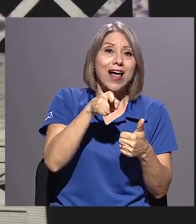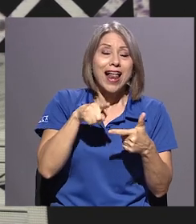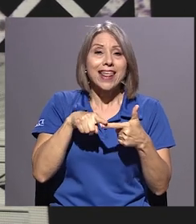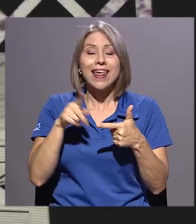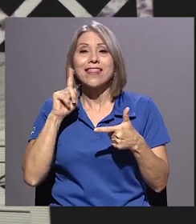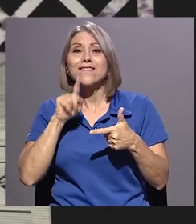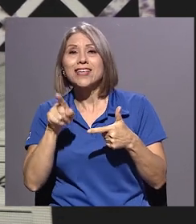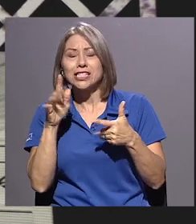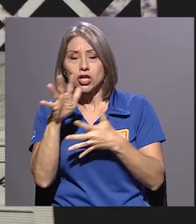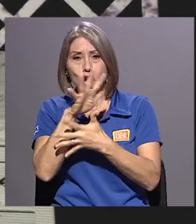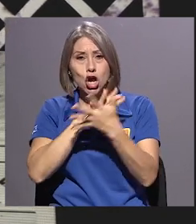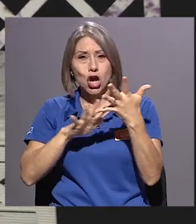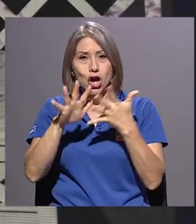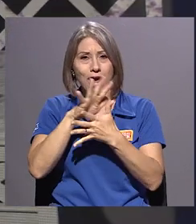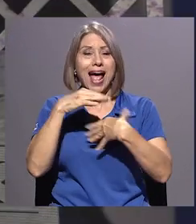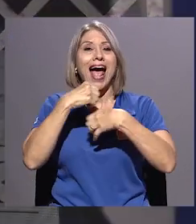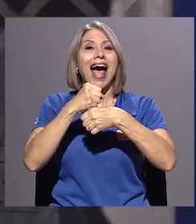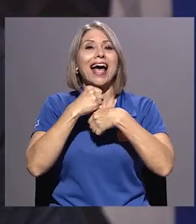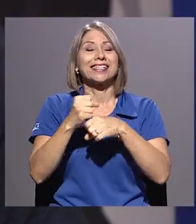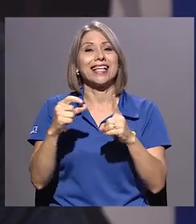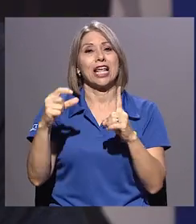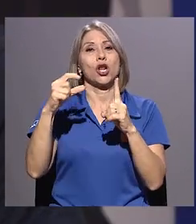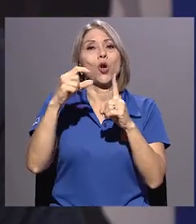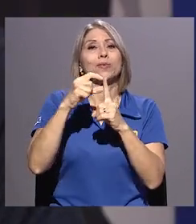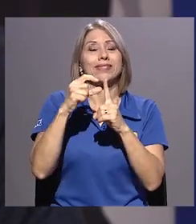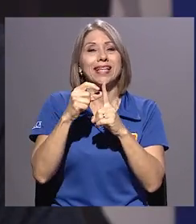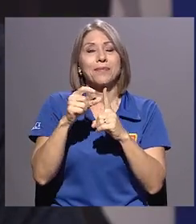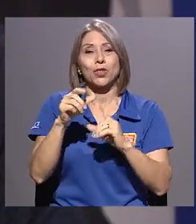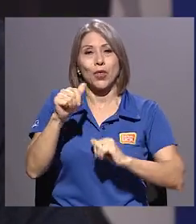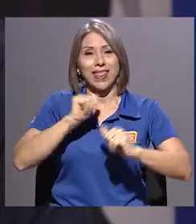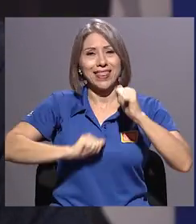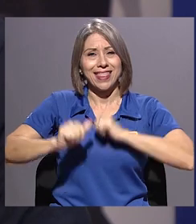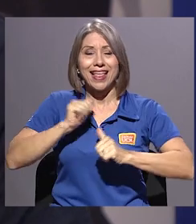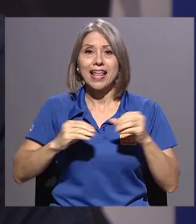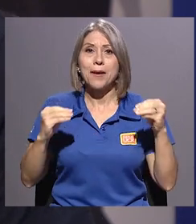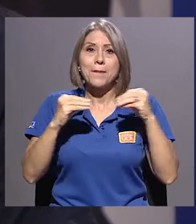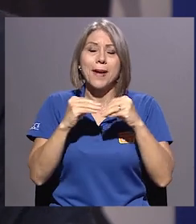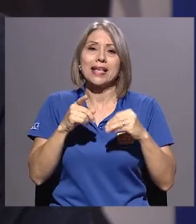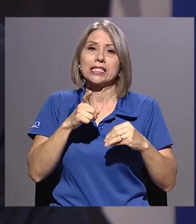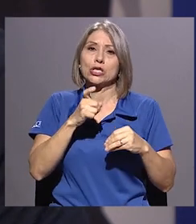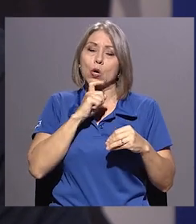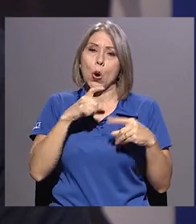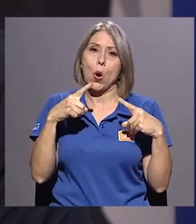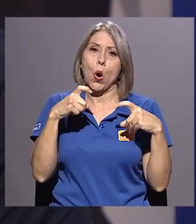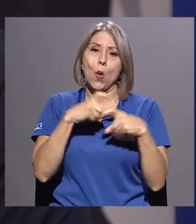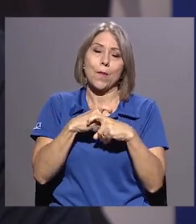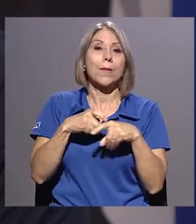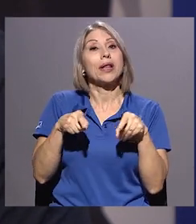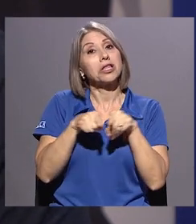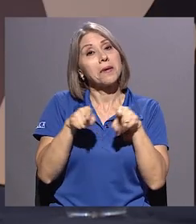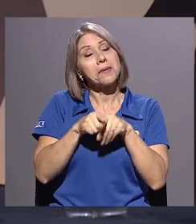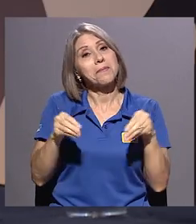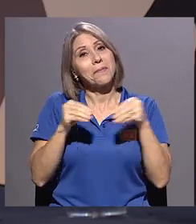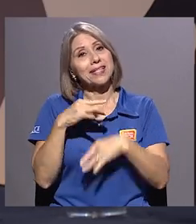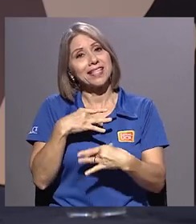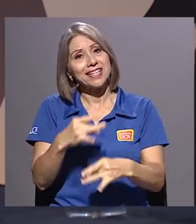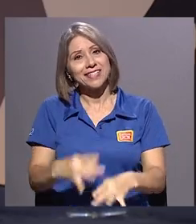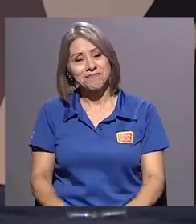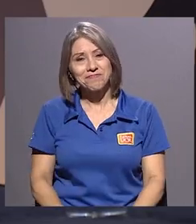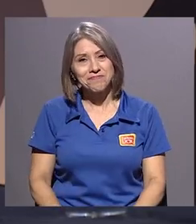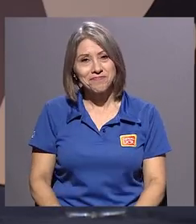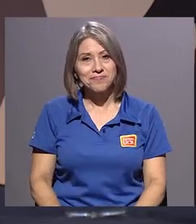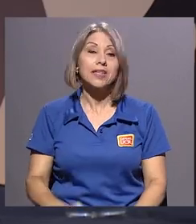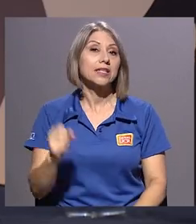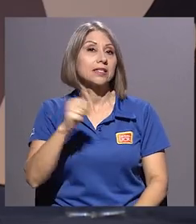el concepto de teatralidad se haga más complejo y a su vez, quizá, esperemos, más interesante. Sí, de hecho,